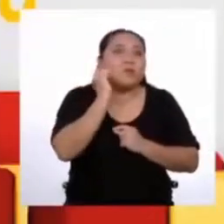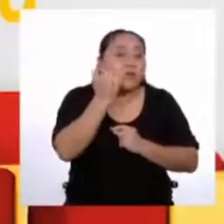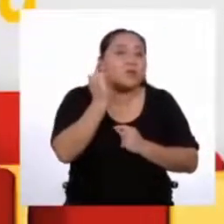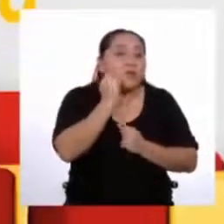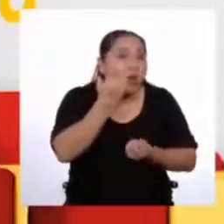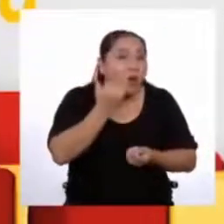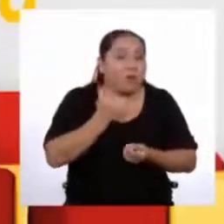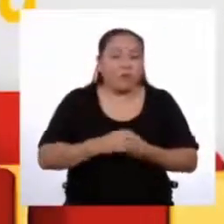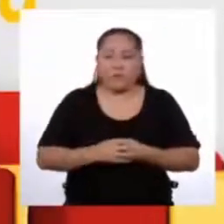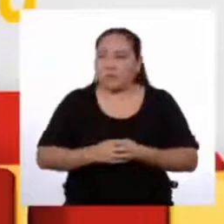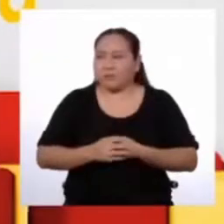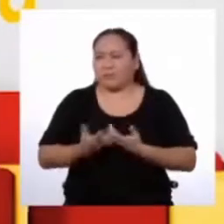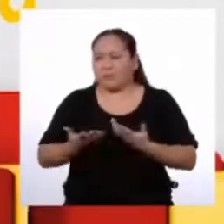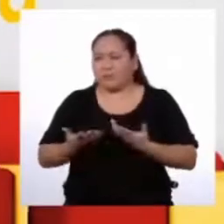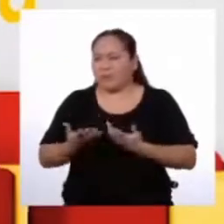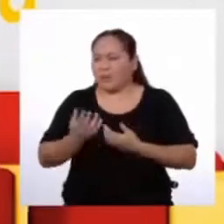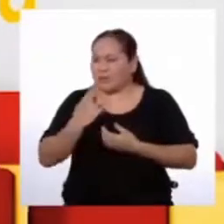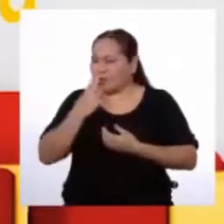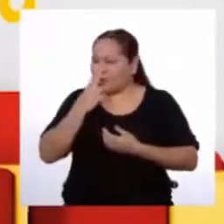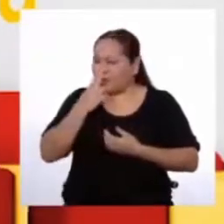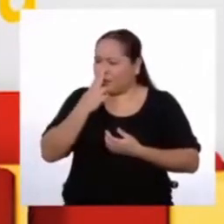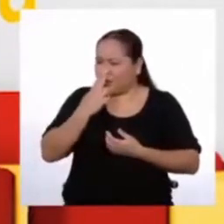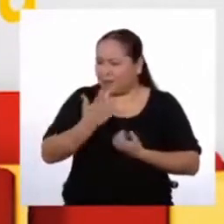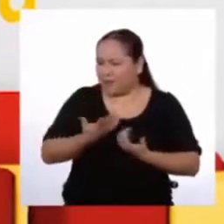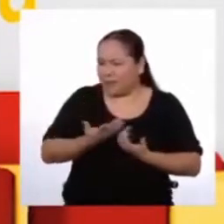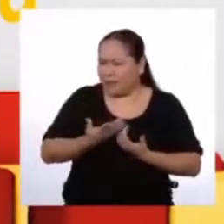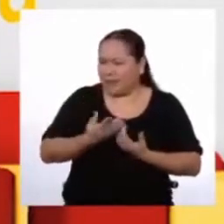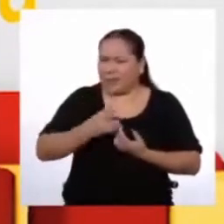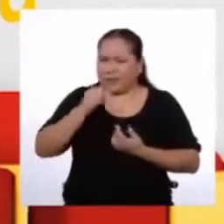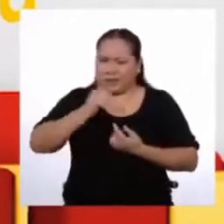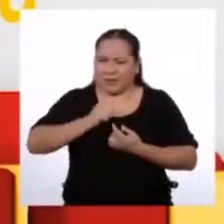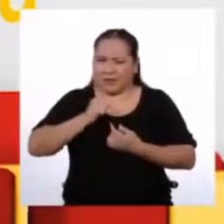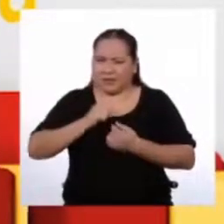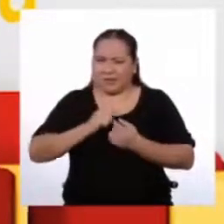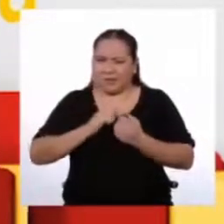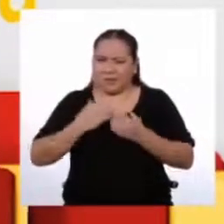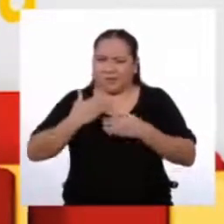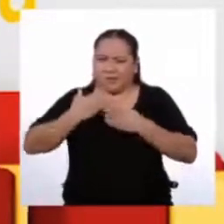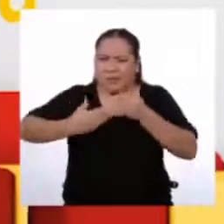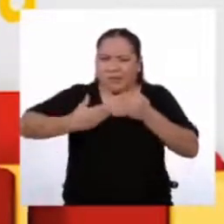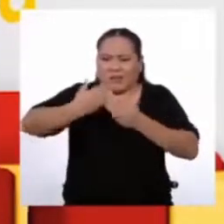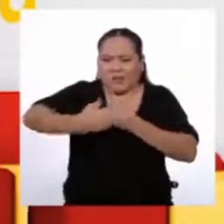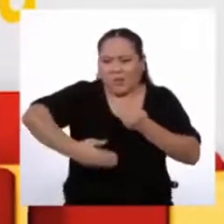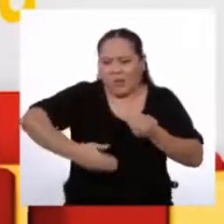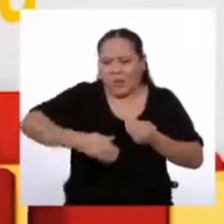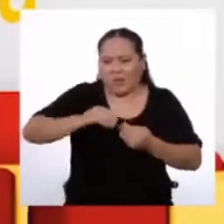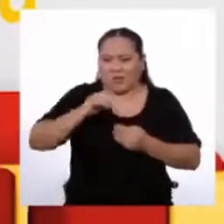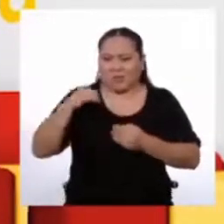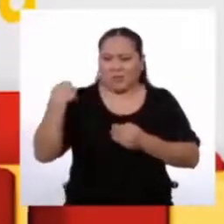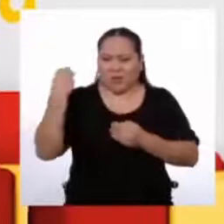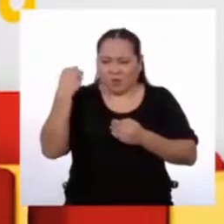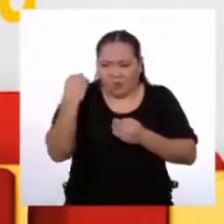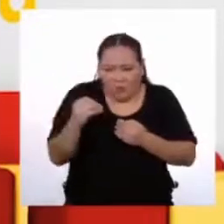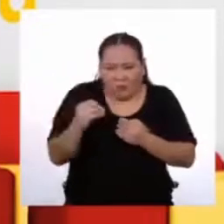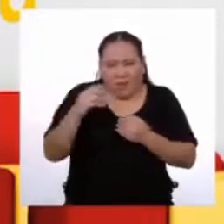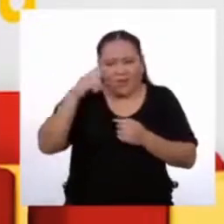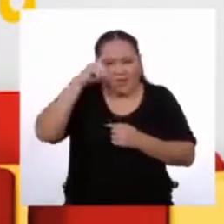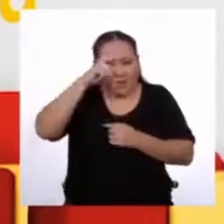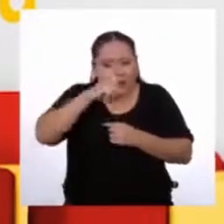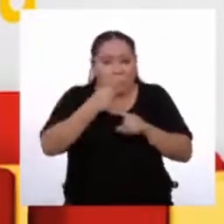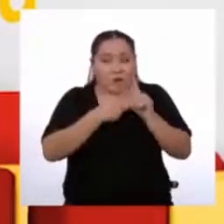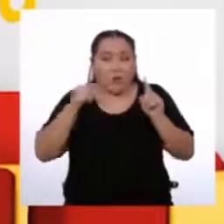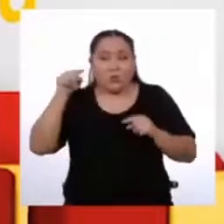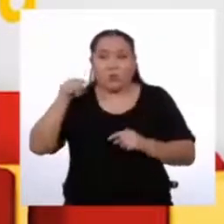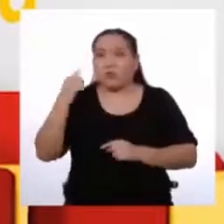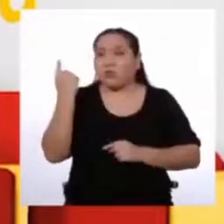Bueno tocino, es cierto que en general el paso por la adolescencia puede ser algo complicado Pero recuerda que no estás solo